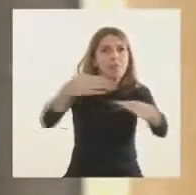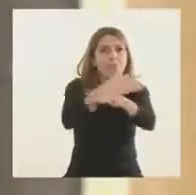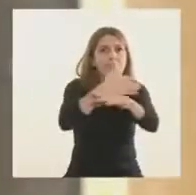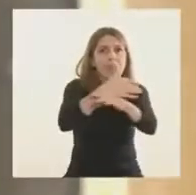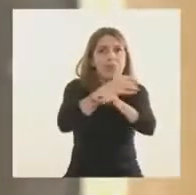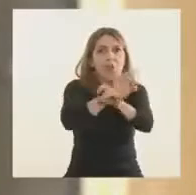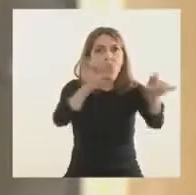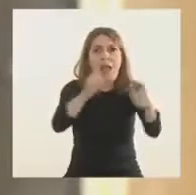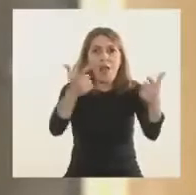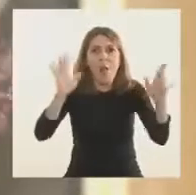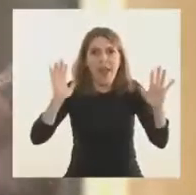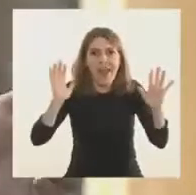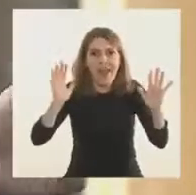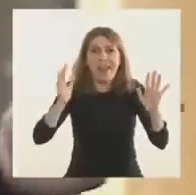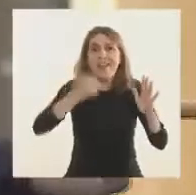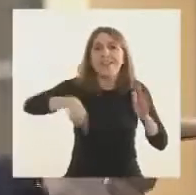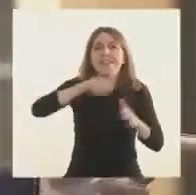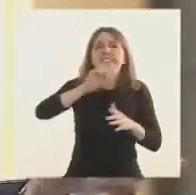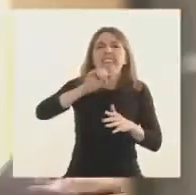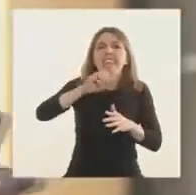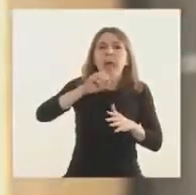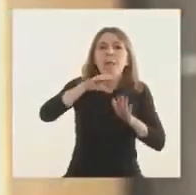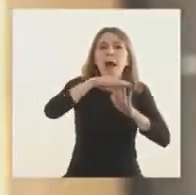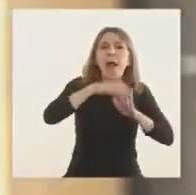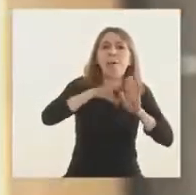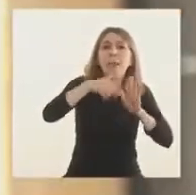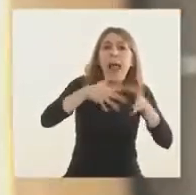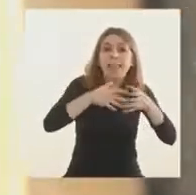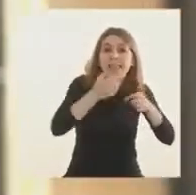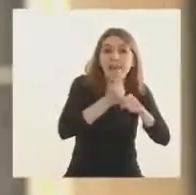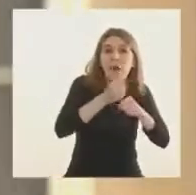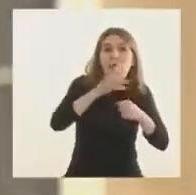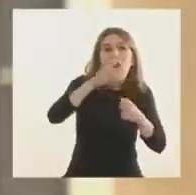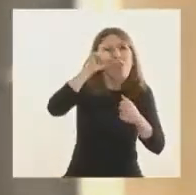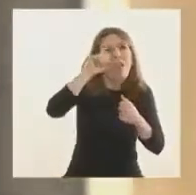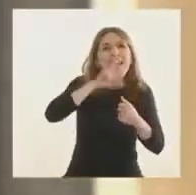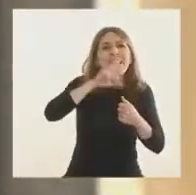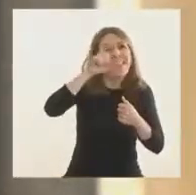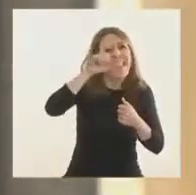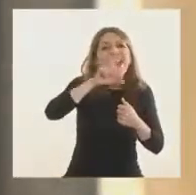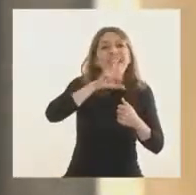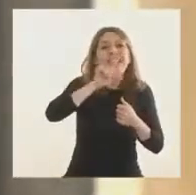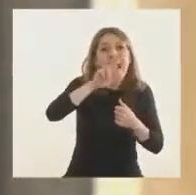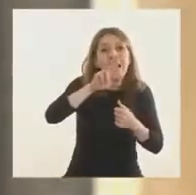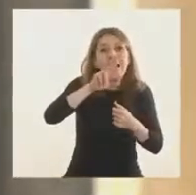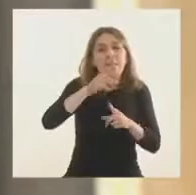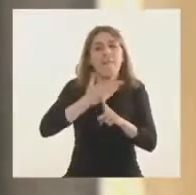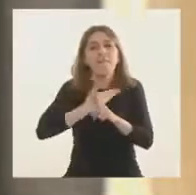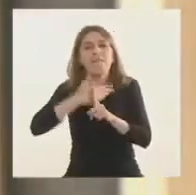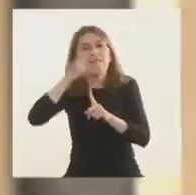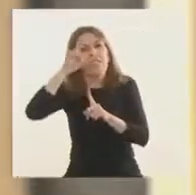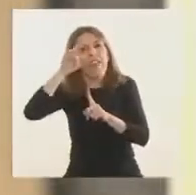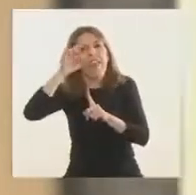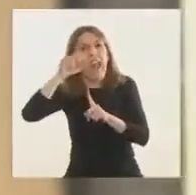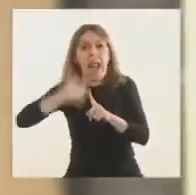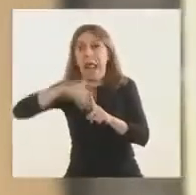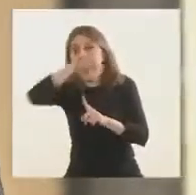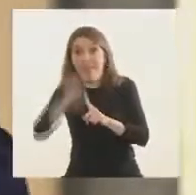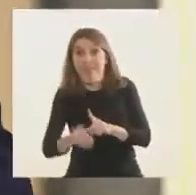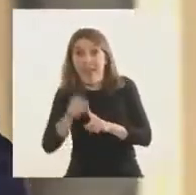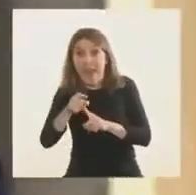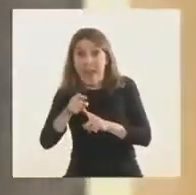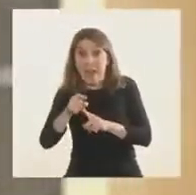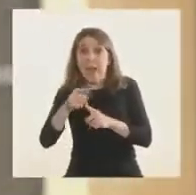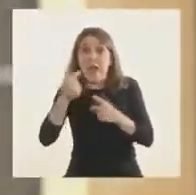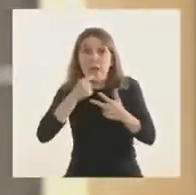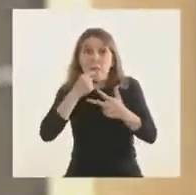Esto que llamamos el detectar federal, lo que nos permite es multiplicar por tres la capacidad de testeo que